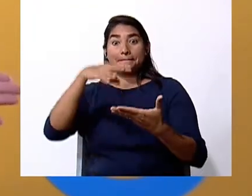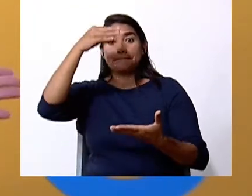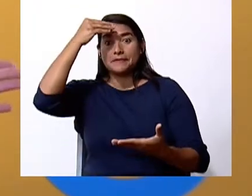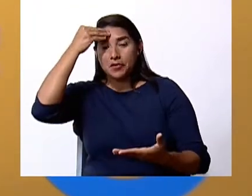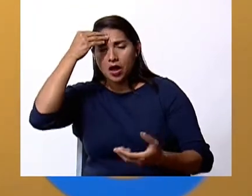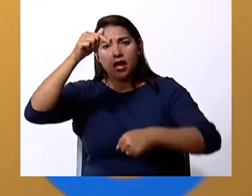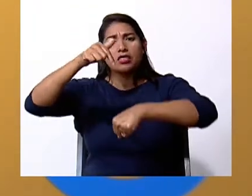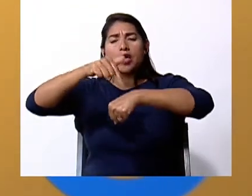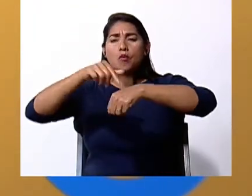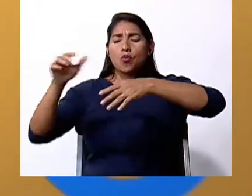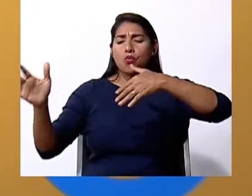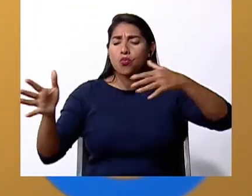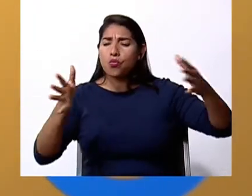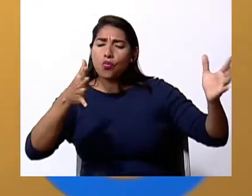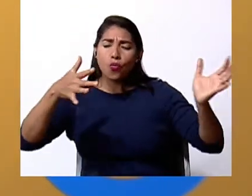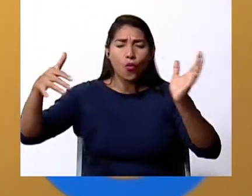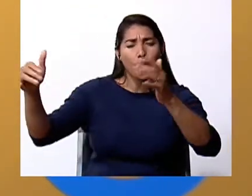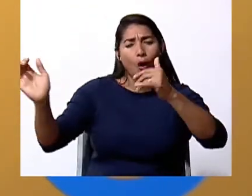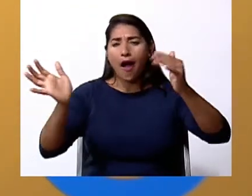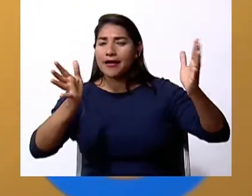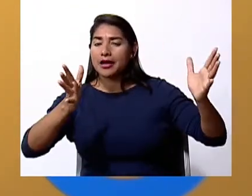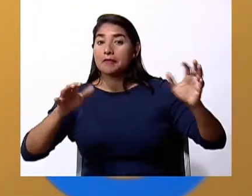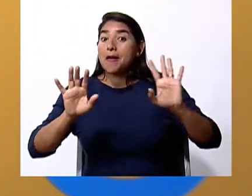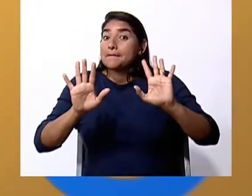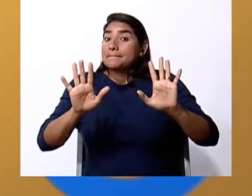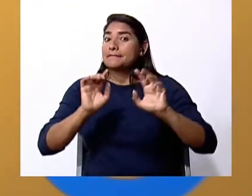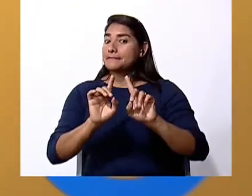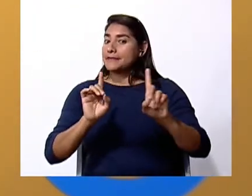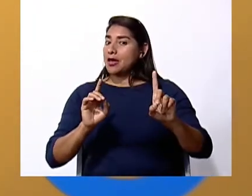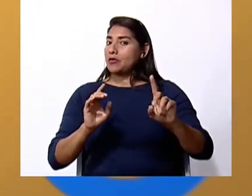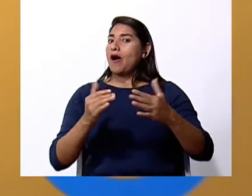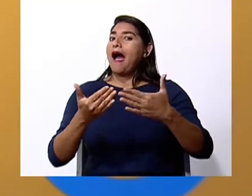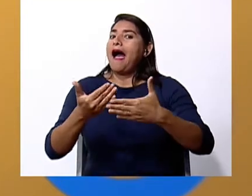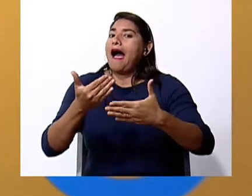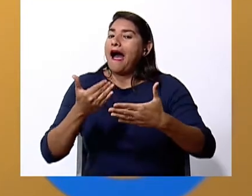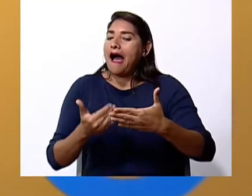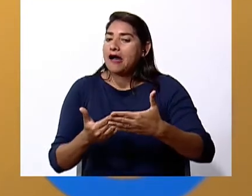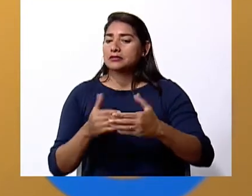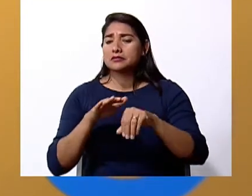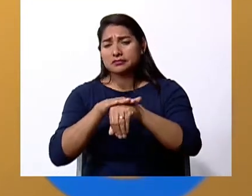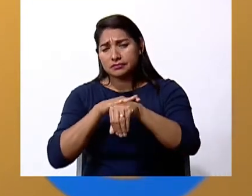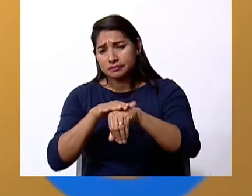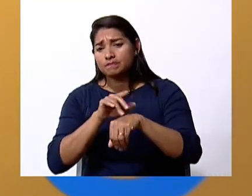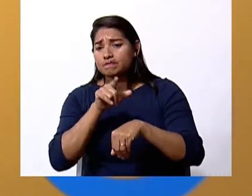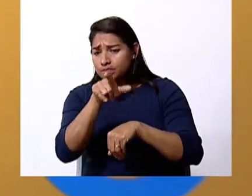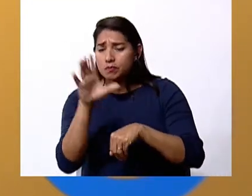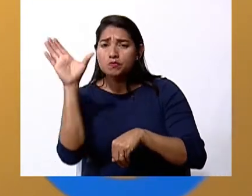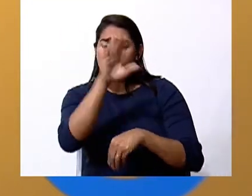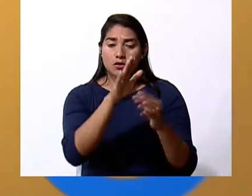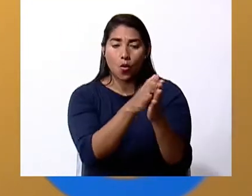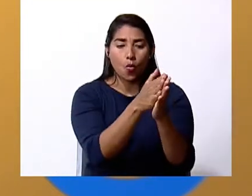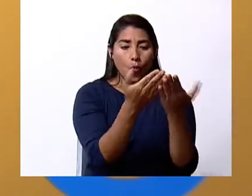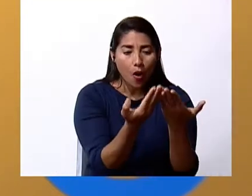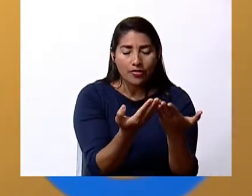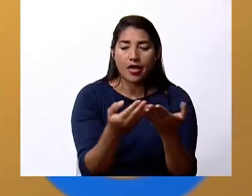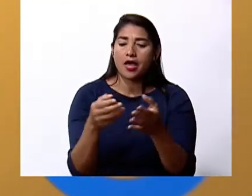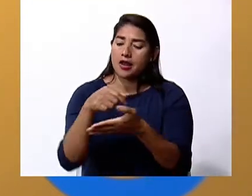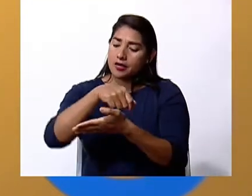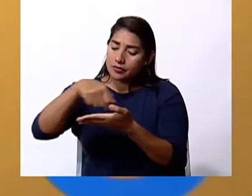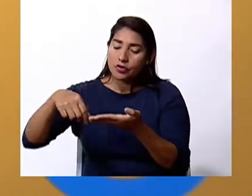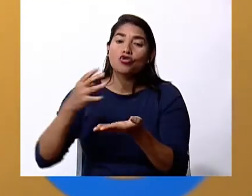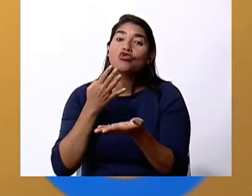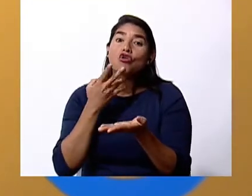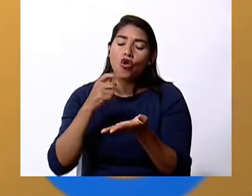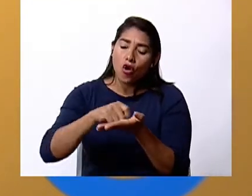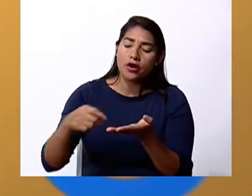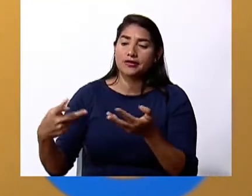que era tiempo y lo que era clima. Pero antes voy a pedirles que vayan a traer el cuaderno, la cartuchera, van